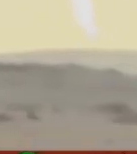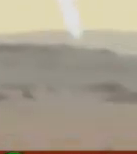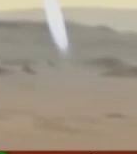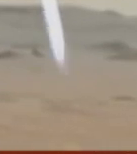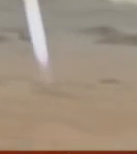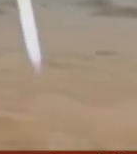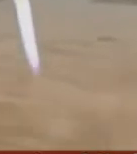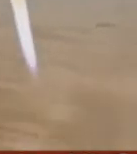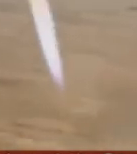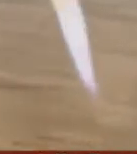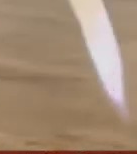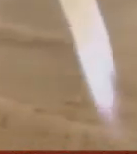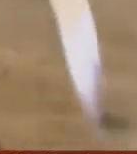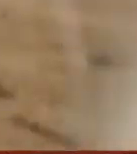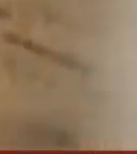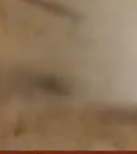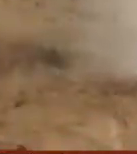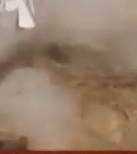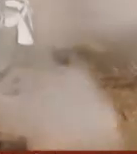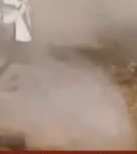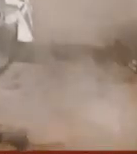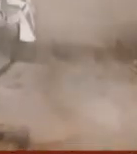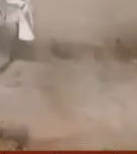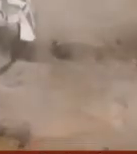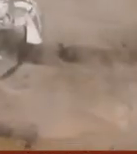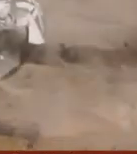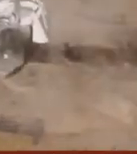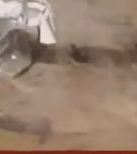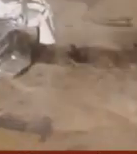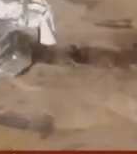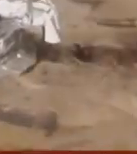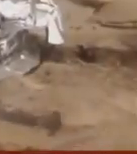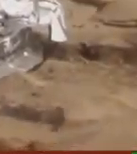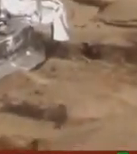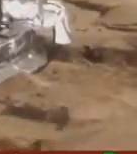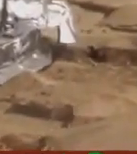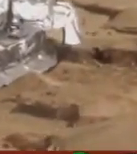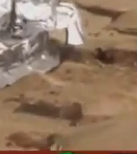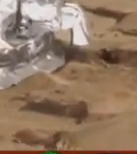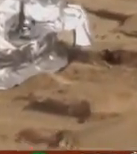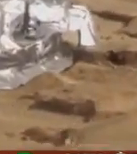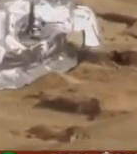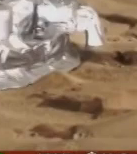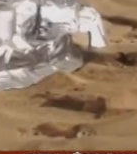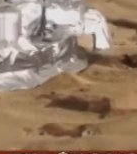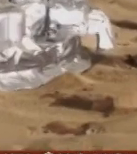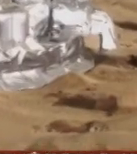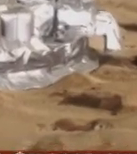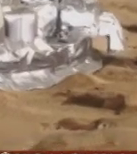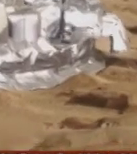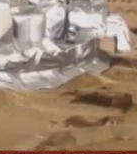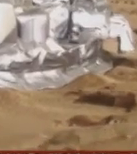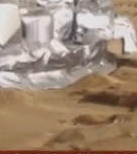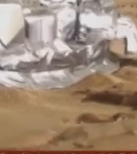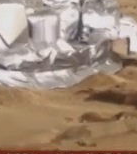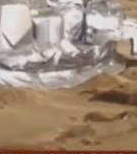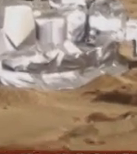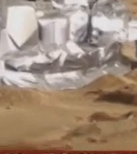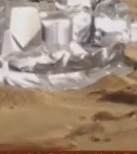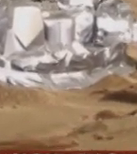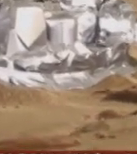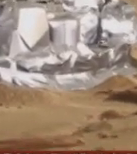rusa sin embargo se dio a conocer que el módulo Chiaparelli que debía aterrizar en la superficie de Marte perdió